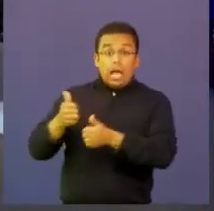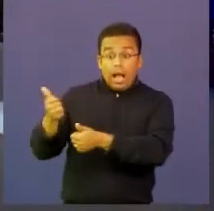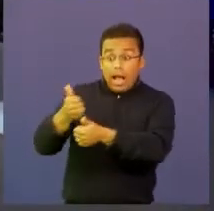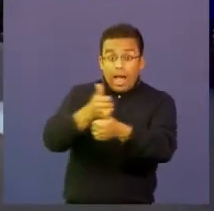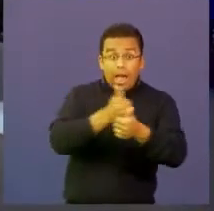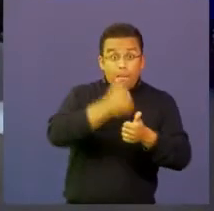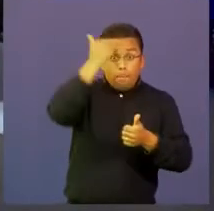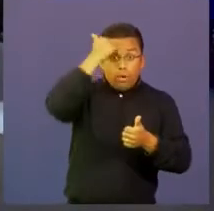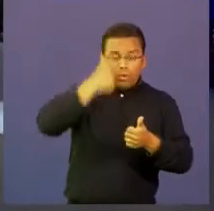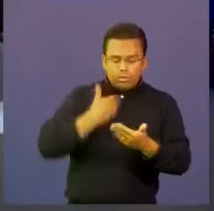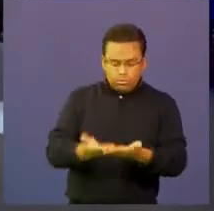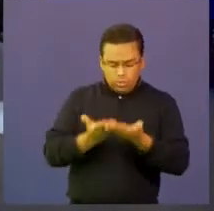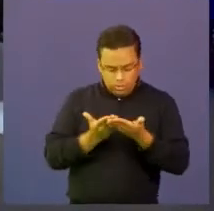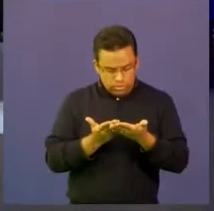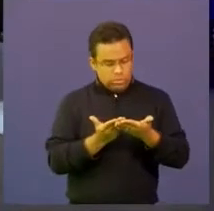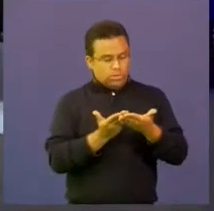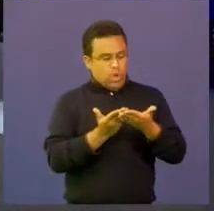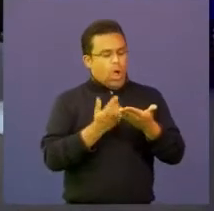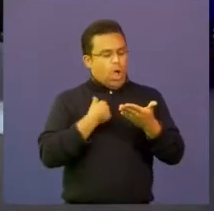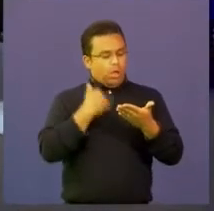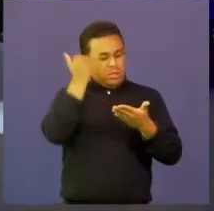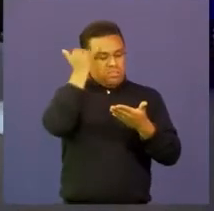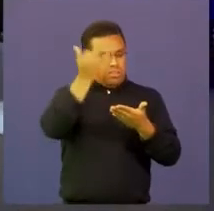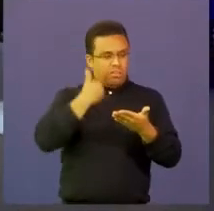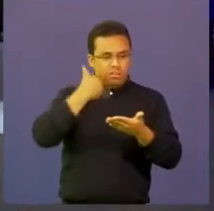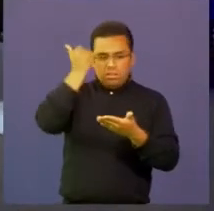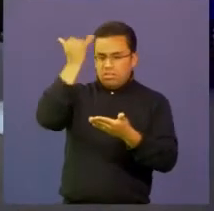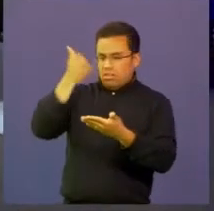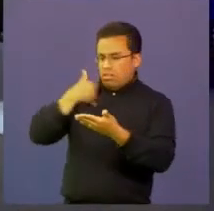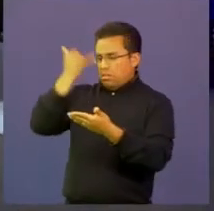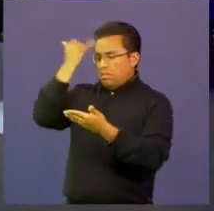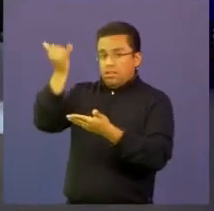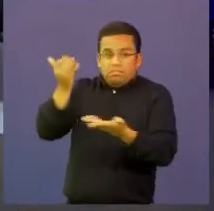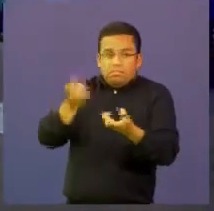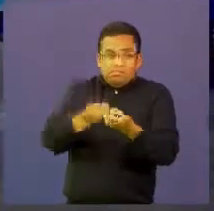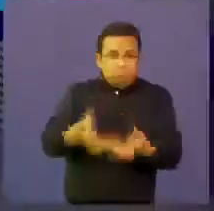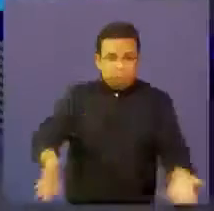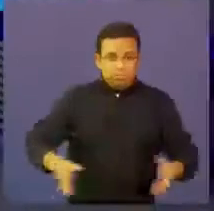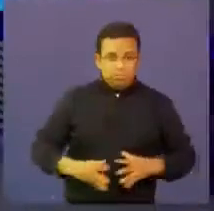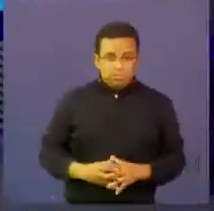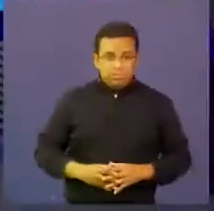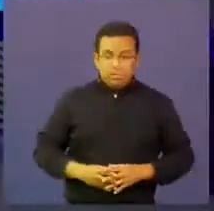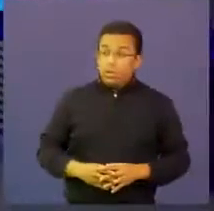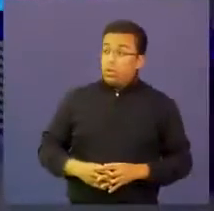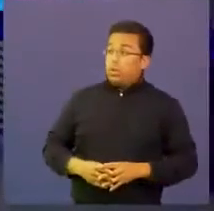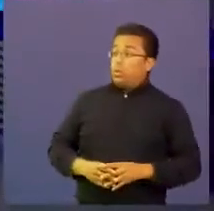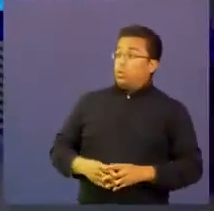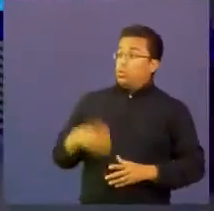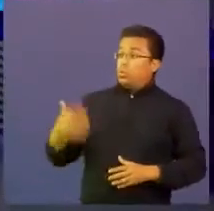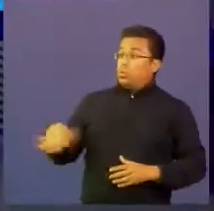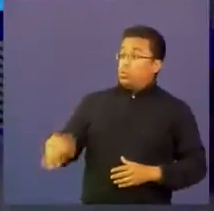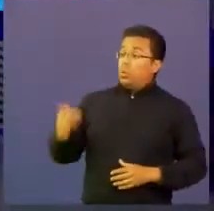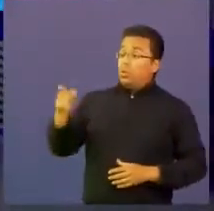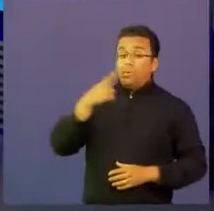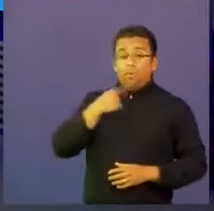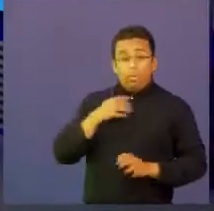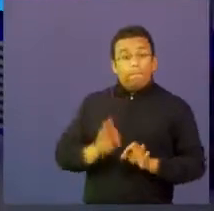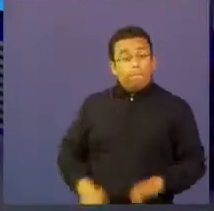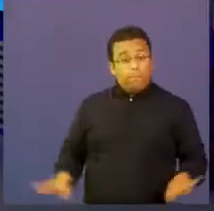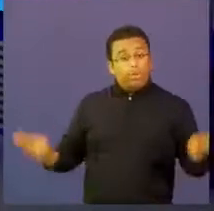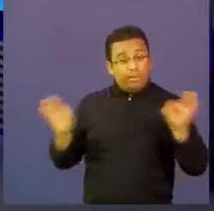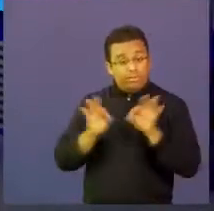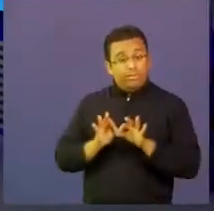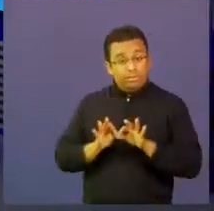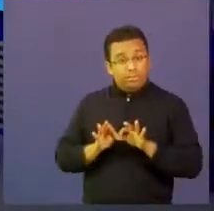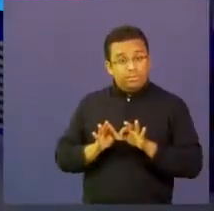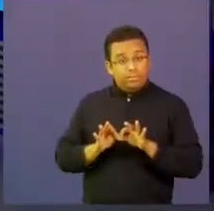cada uno de los maestros y a los mismos niños hacer actividades artísticas y culturales. Camila, has dicho una cosa súper importante. Nosotros no